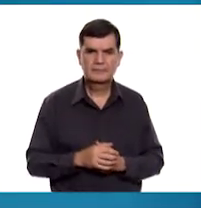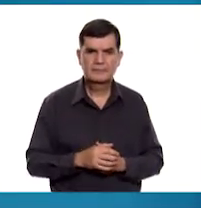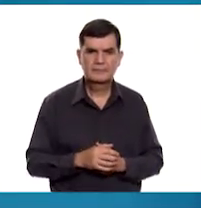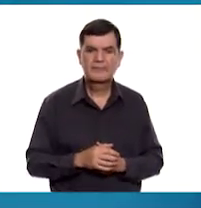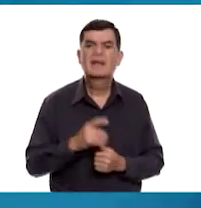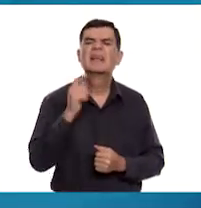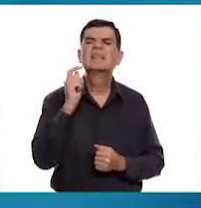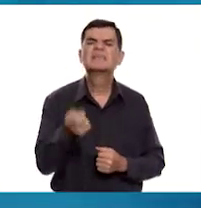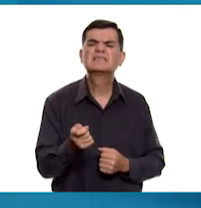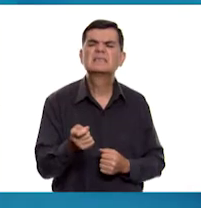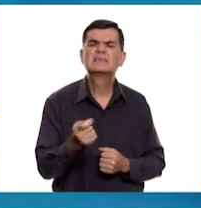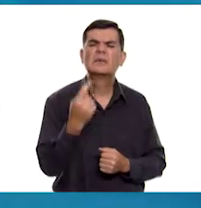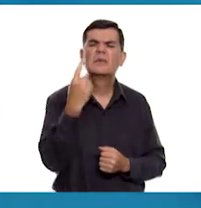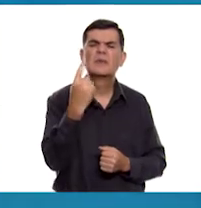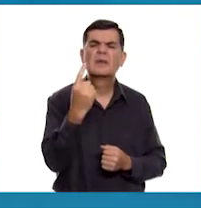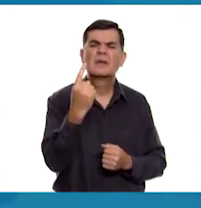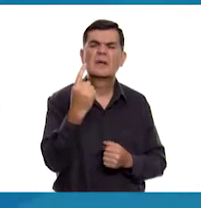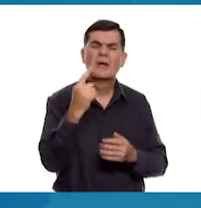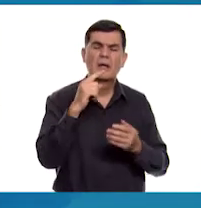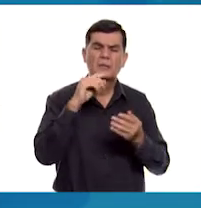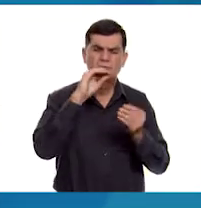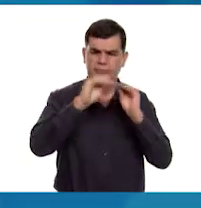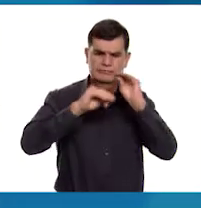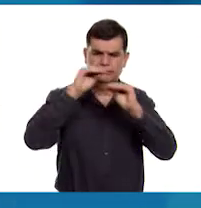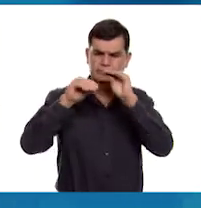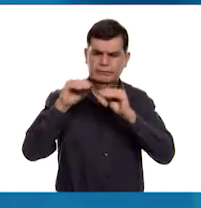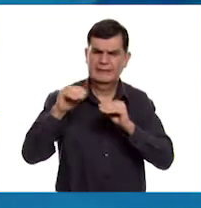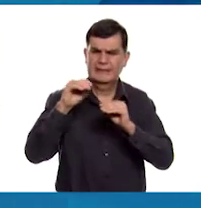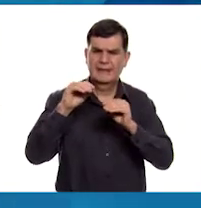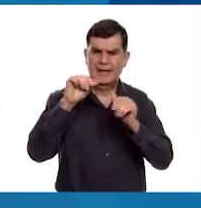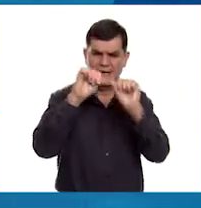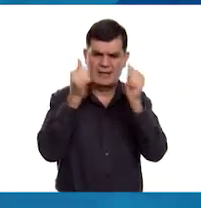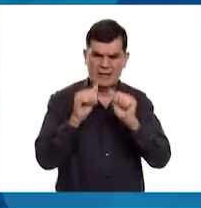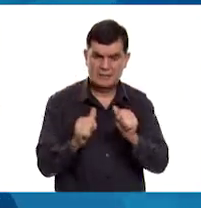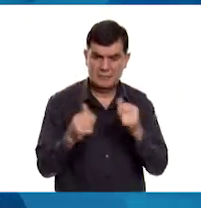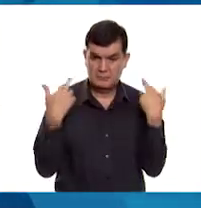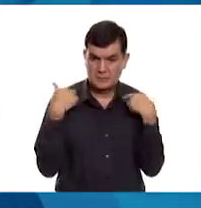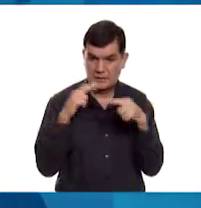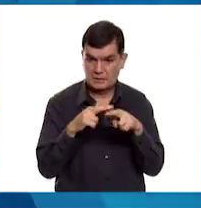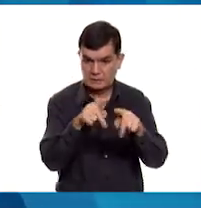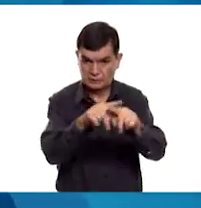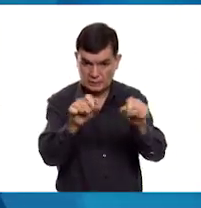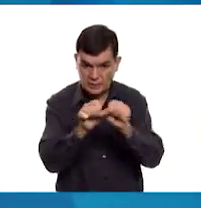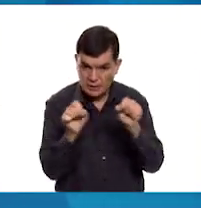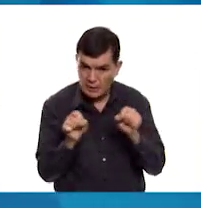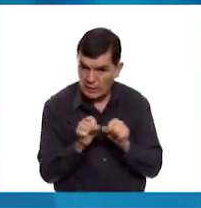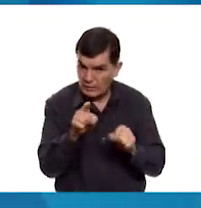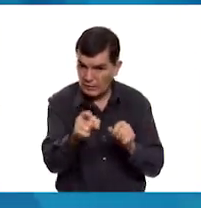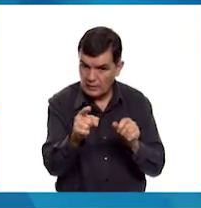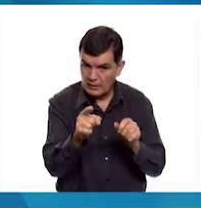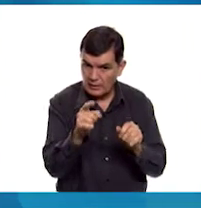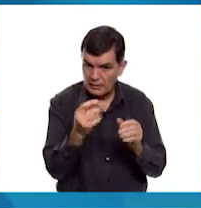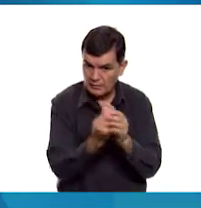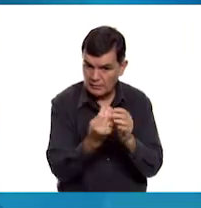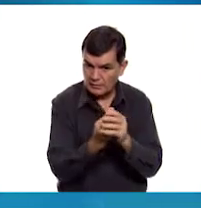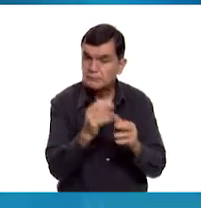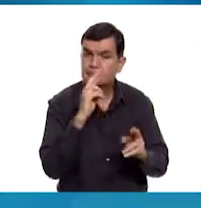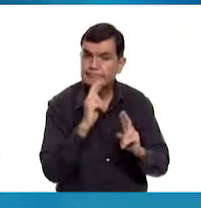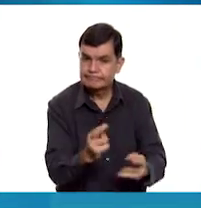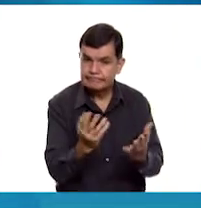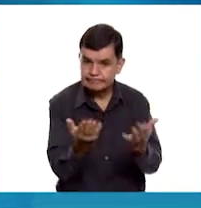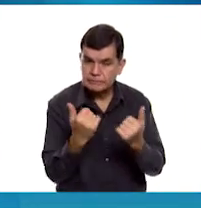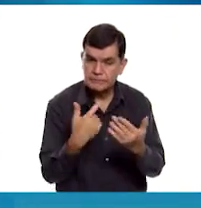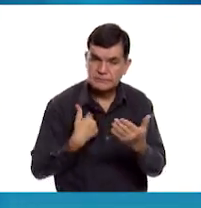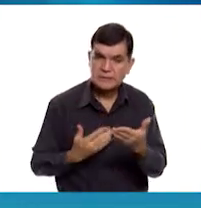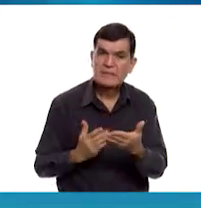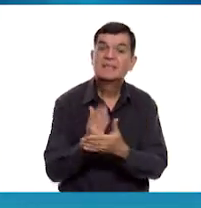¿Qué es una instalación artística? Maestros, ahí en el salón de clase, espero su respuesta y sobre todo el